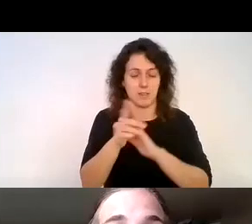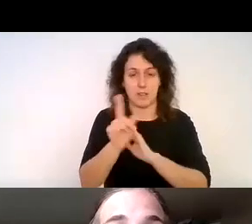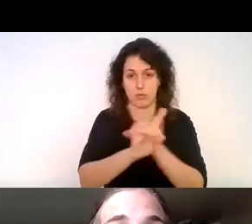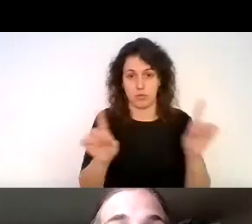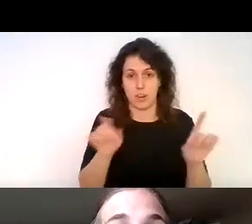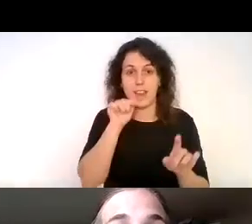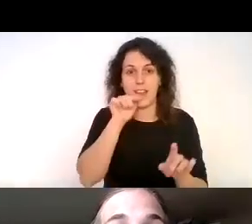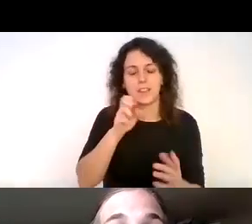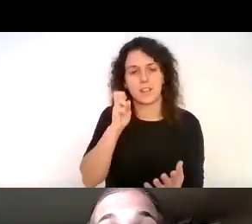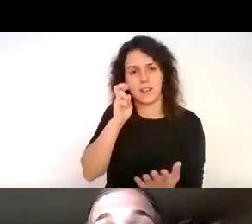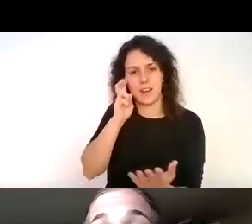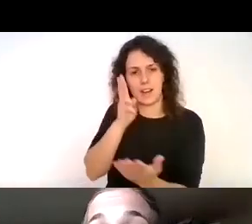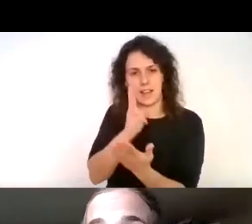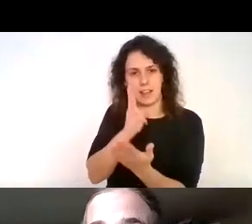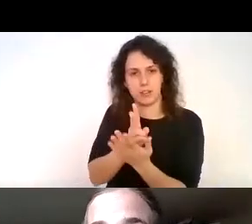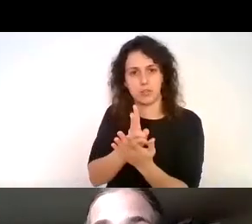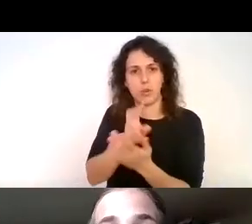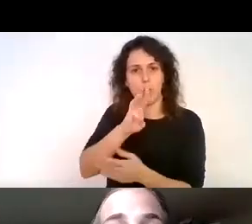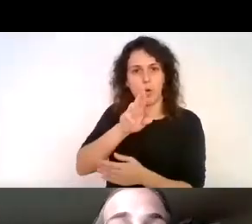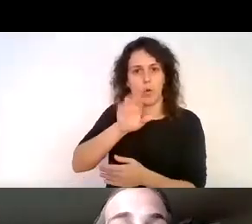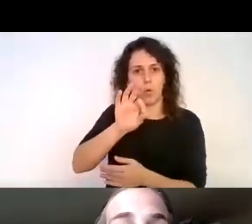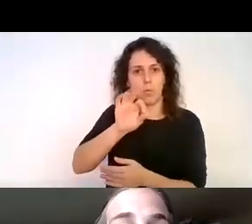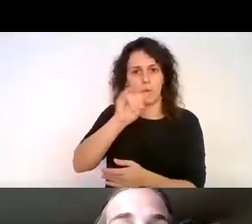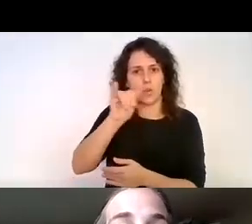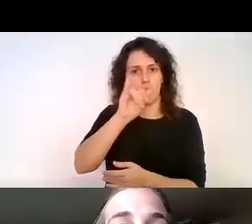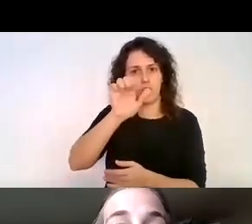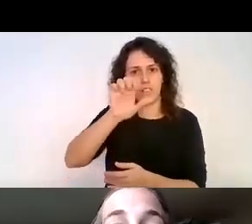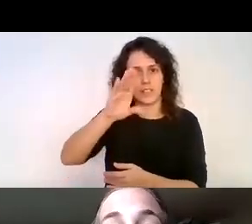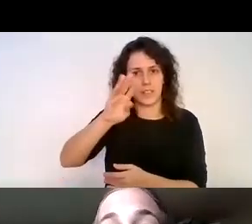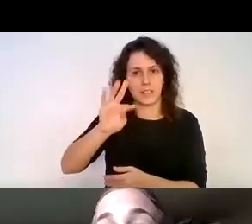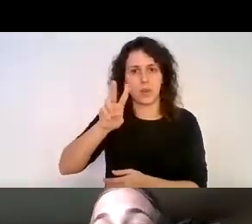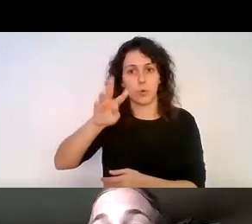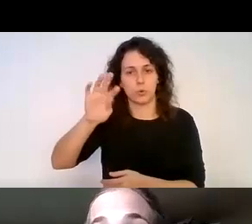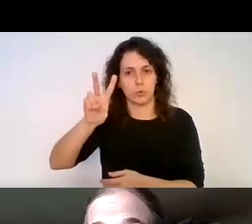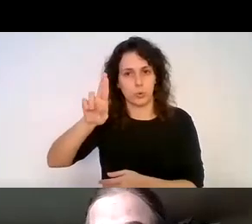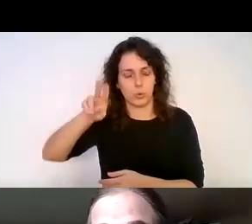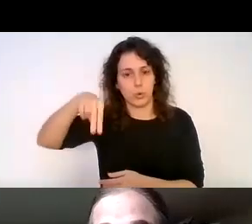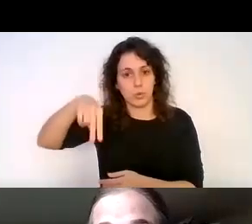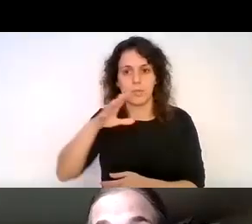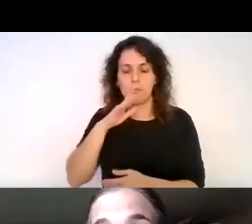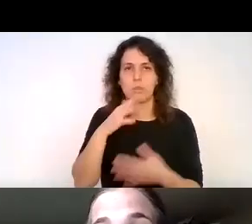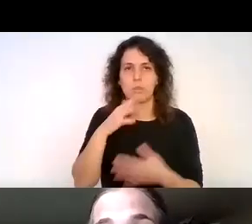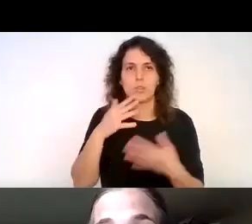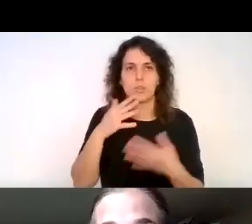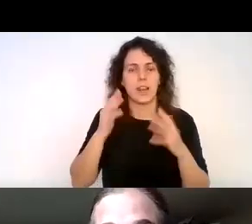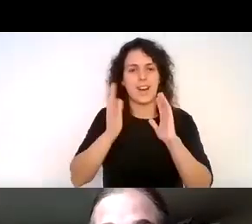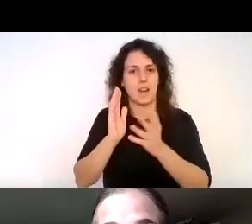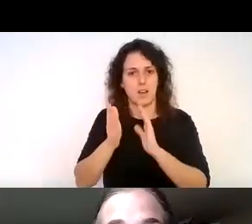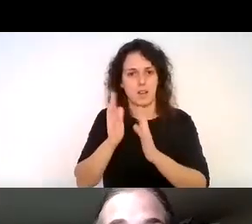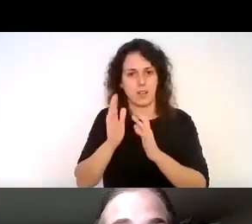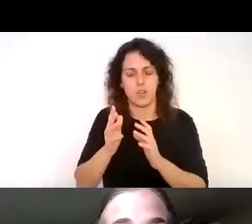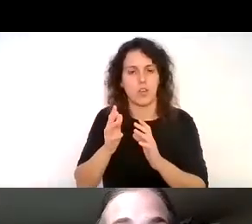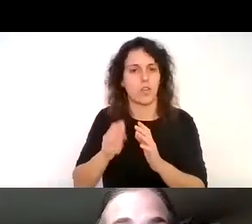poco el desafío de project uter que ellos lo consideran como una rehabilitación intensiva